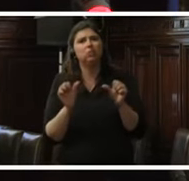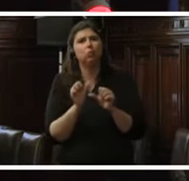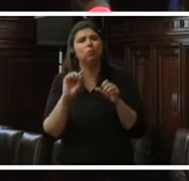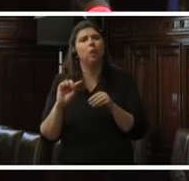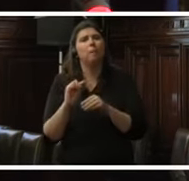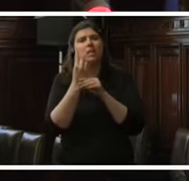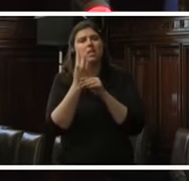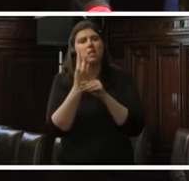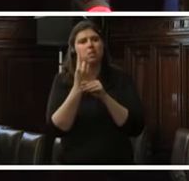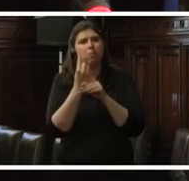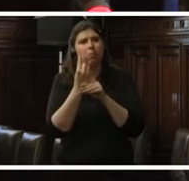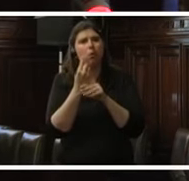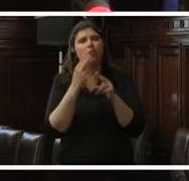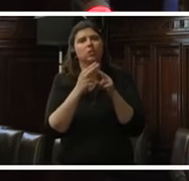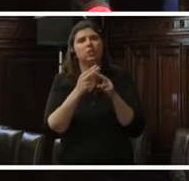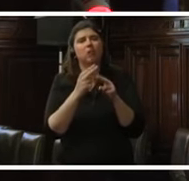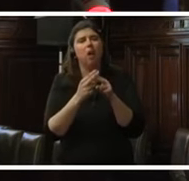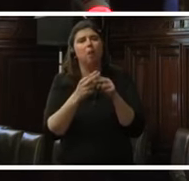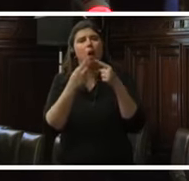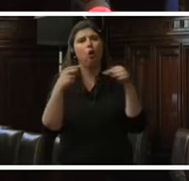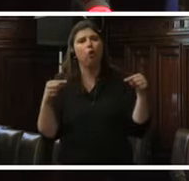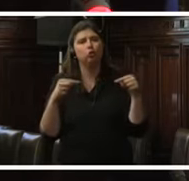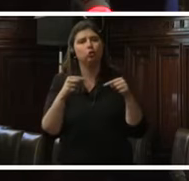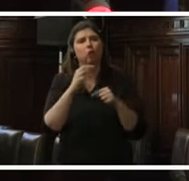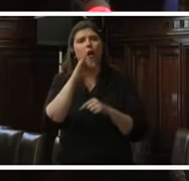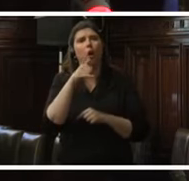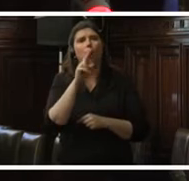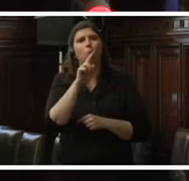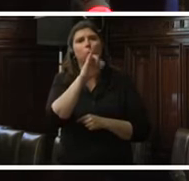juzgada. En realidad, esto no ha sido así.